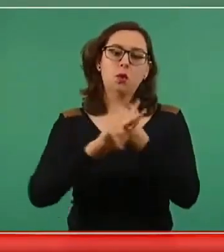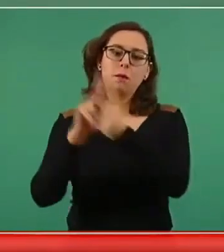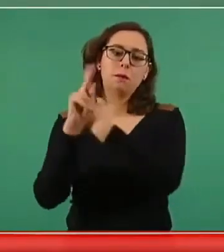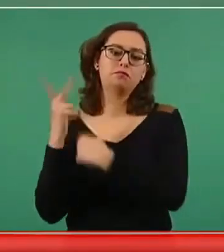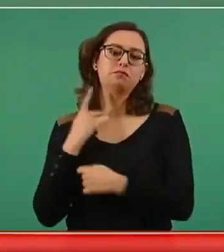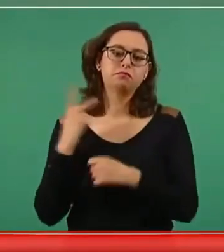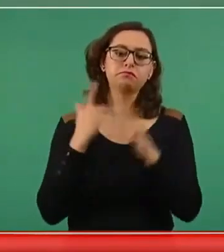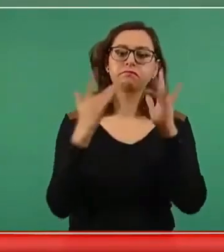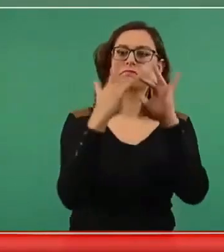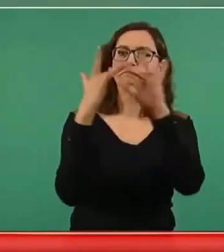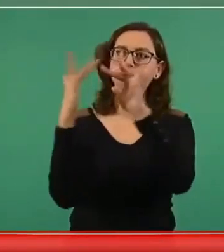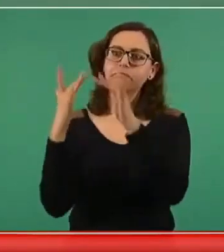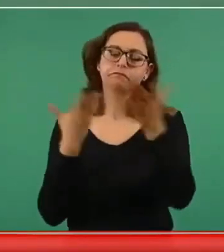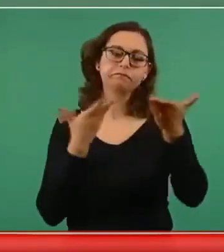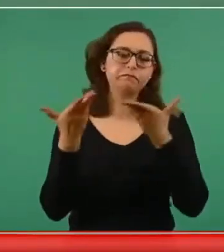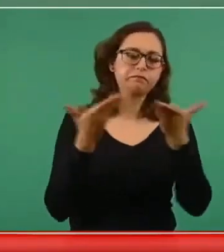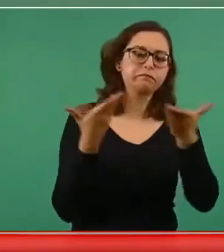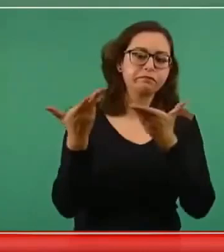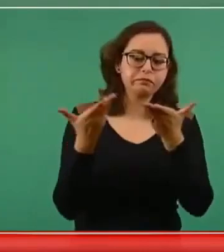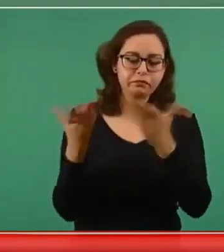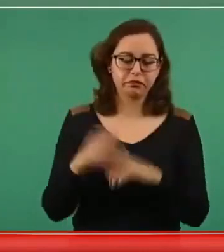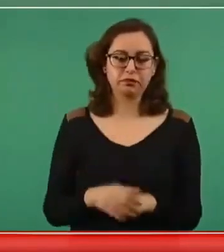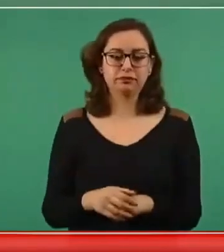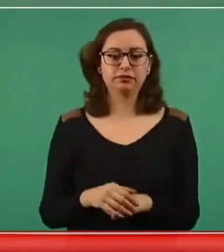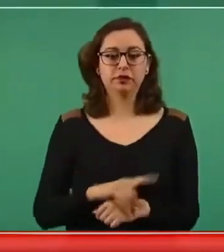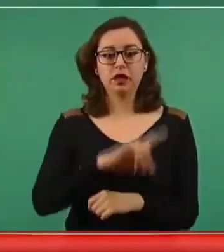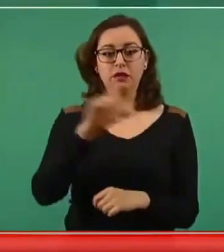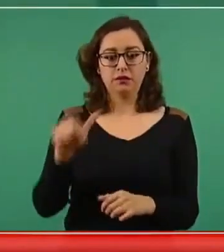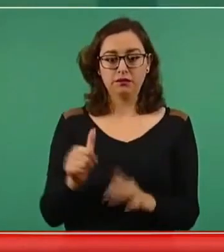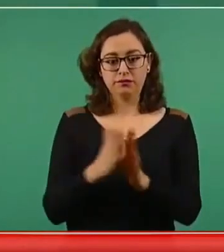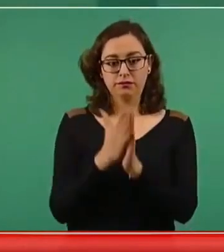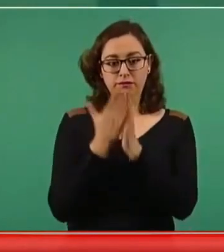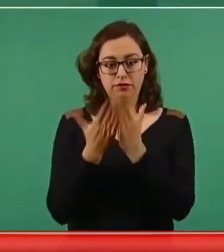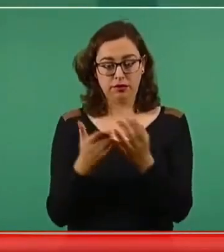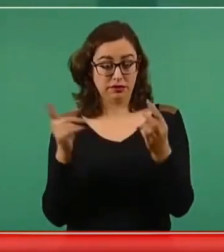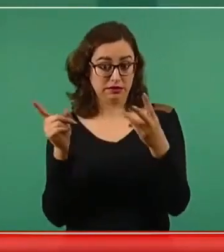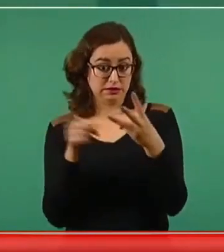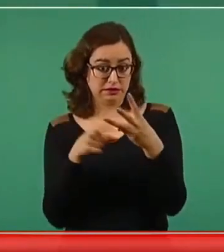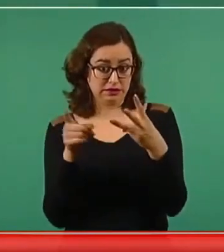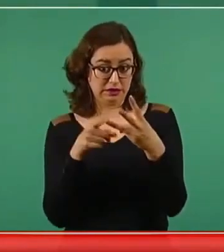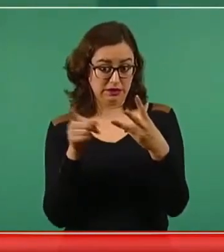El tercer capítulo es muy interesante.